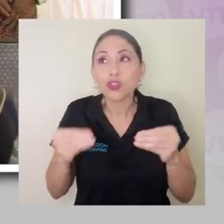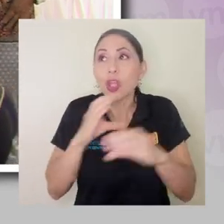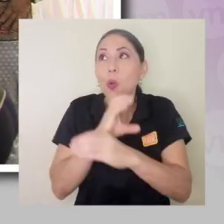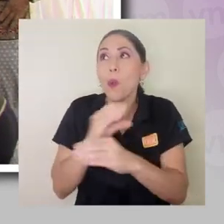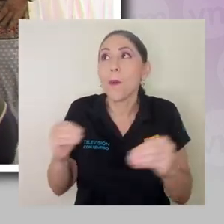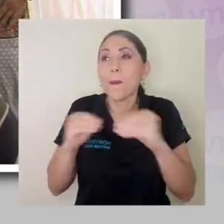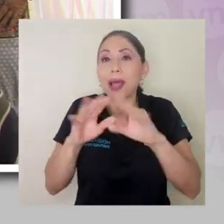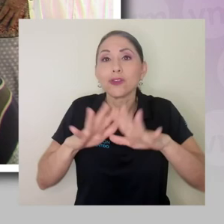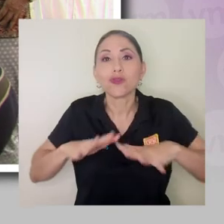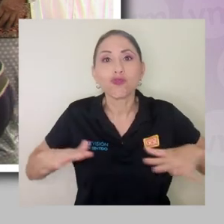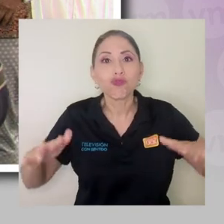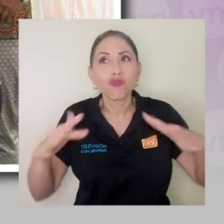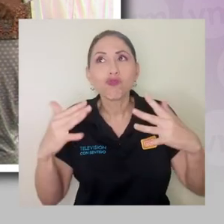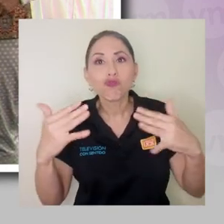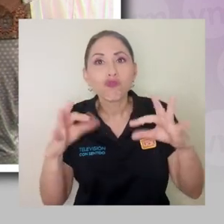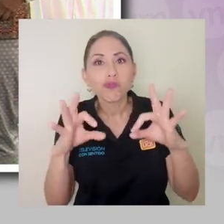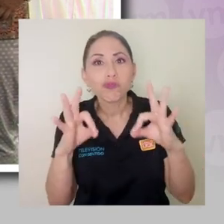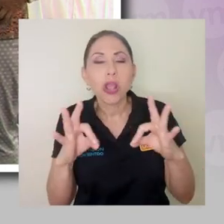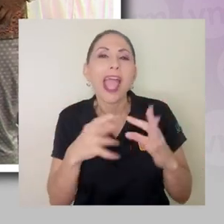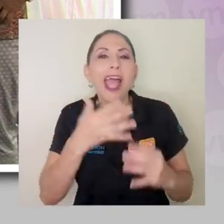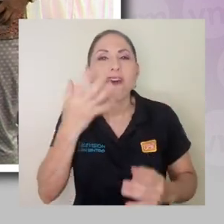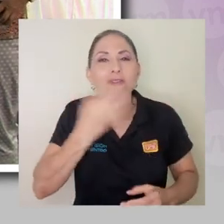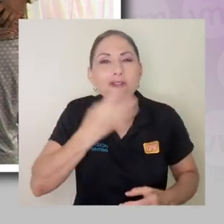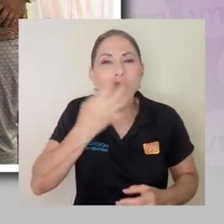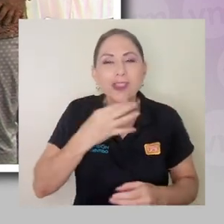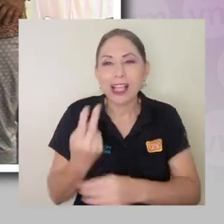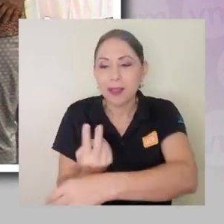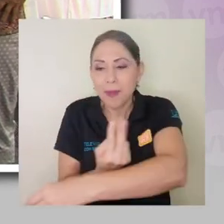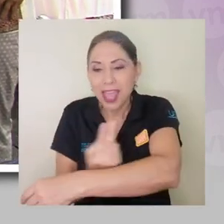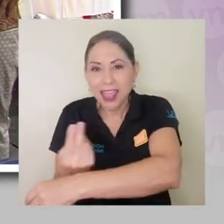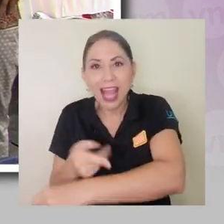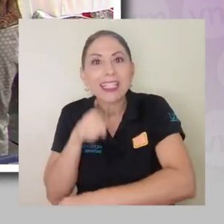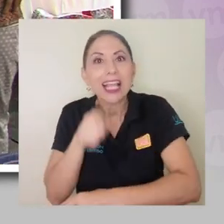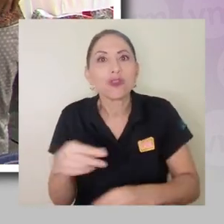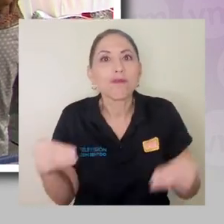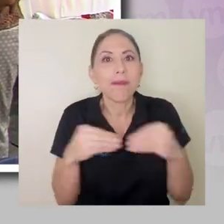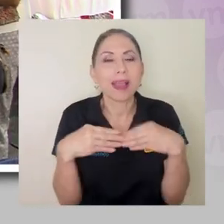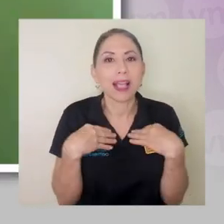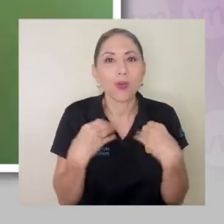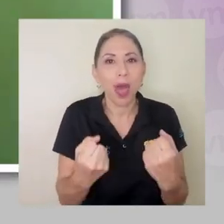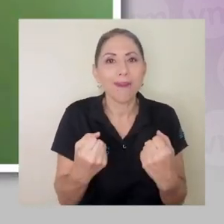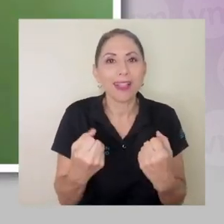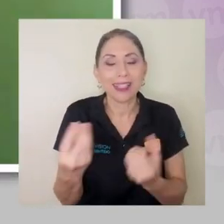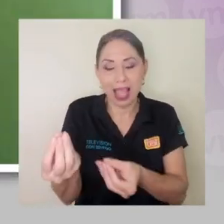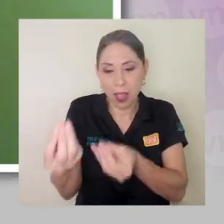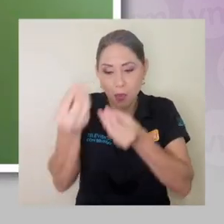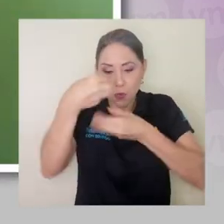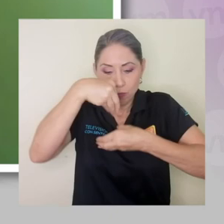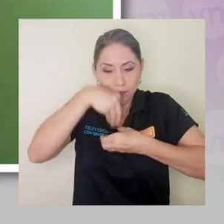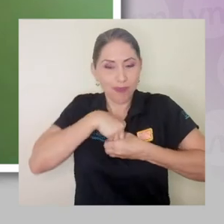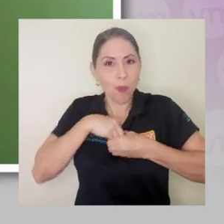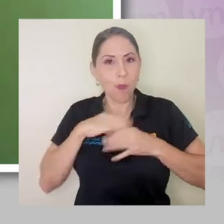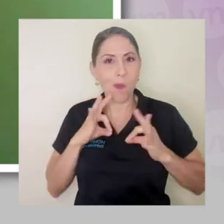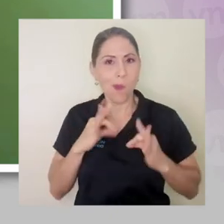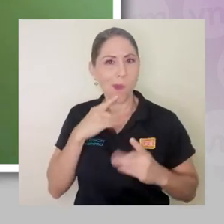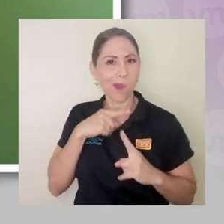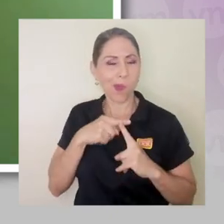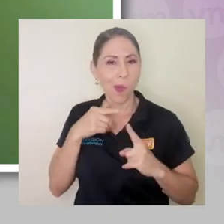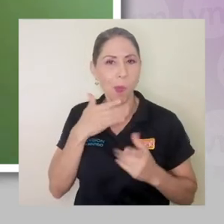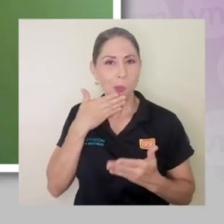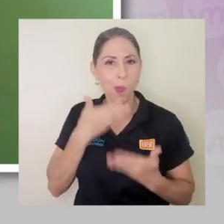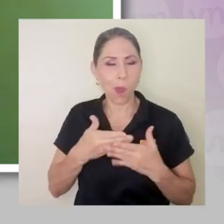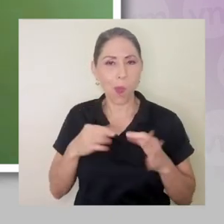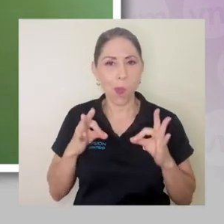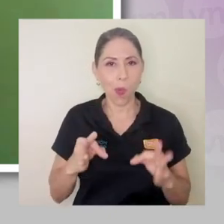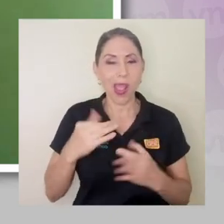más sostenibles, como las frutas y los vegetales, tienden a ser alimentos más saludables que me van a proveer una mayor cantidad de nutrientes